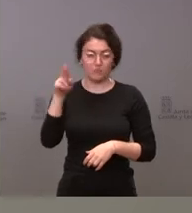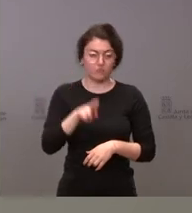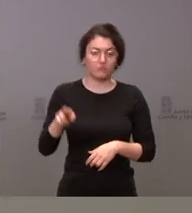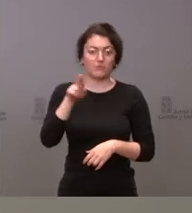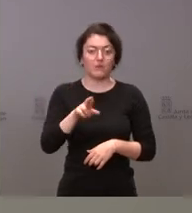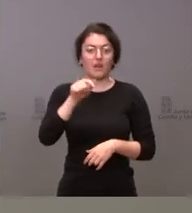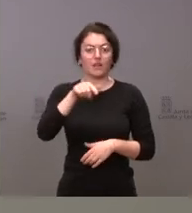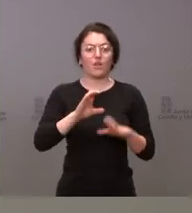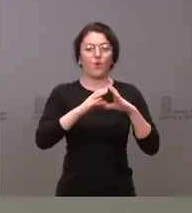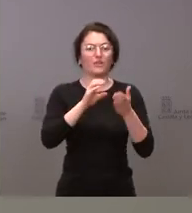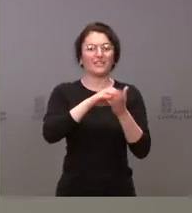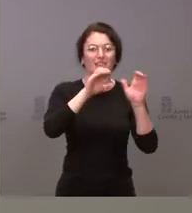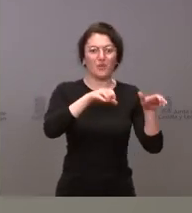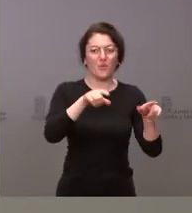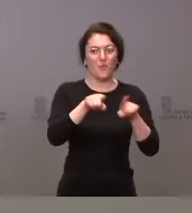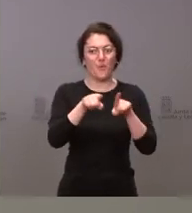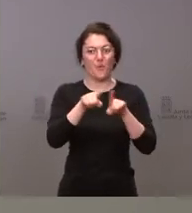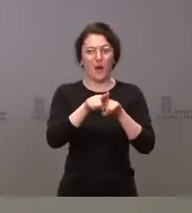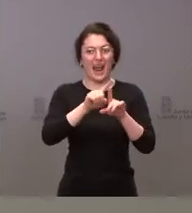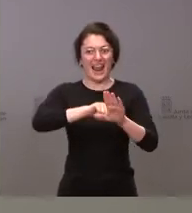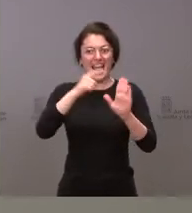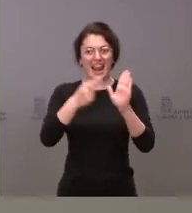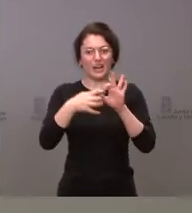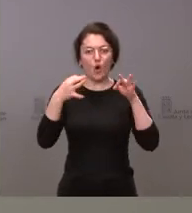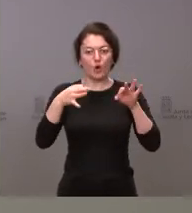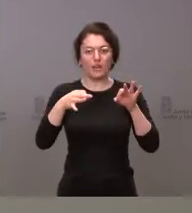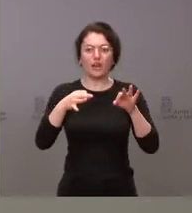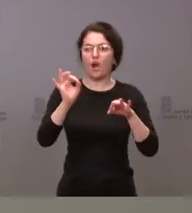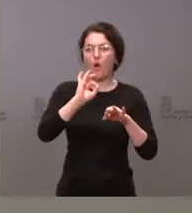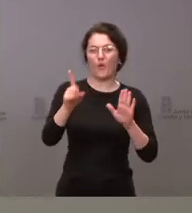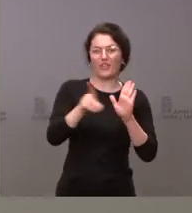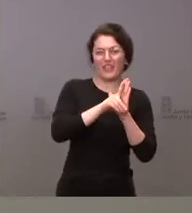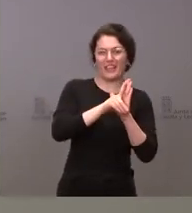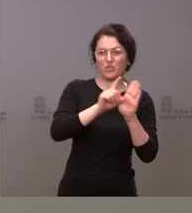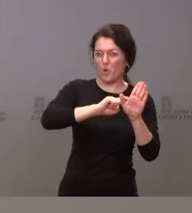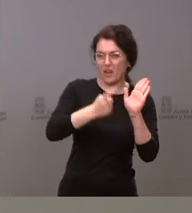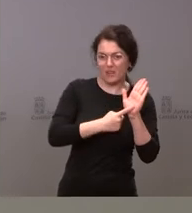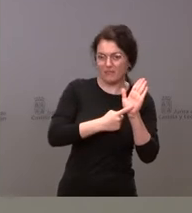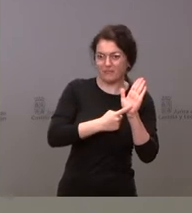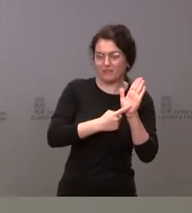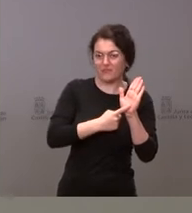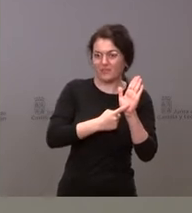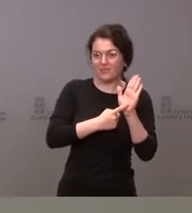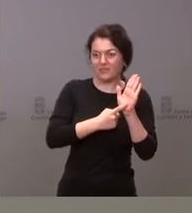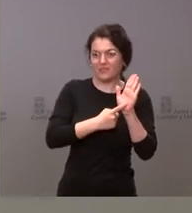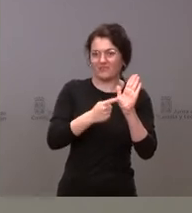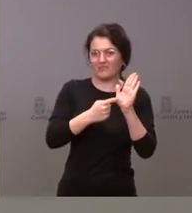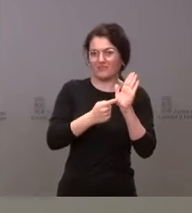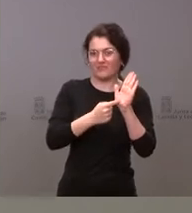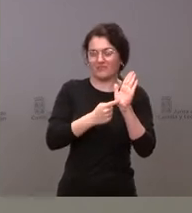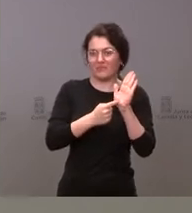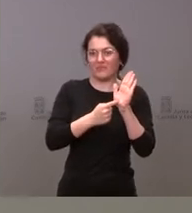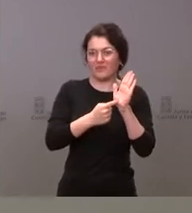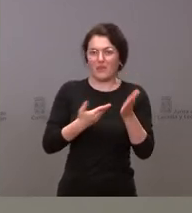Junta de Castilla y León no va a vulnerar nunca una ley orgánica ni nunca un decreto ley que deje tasado una serie de